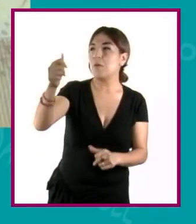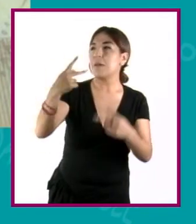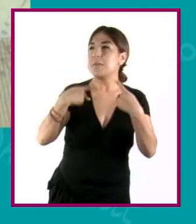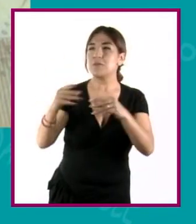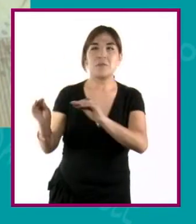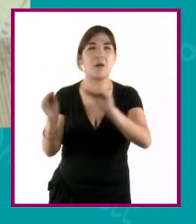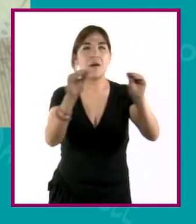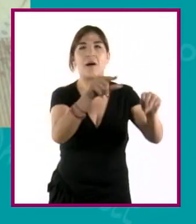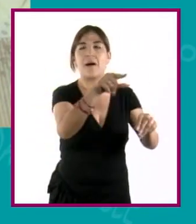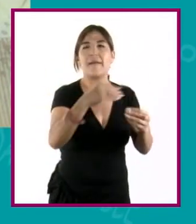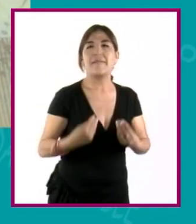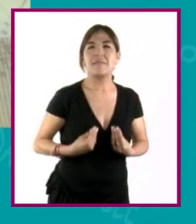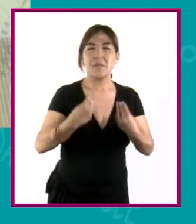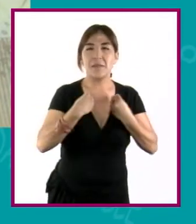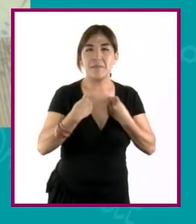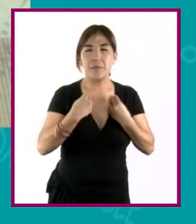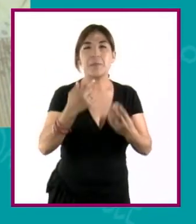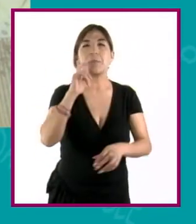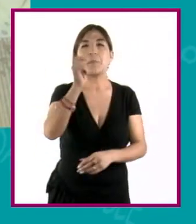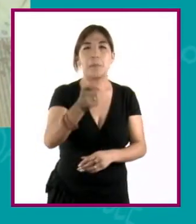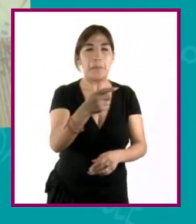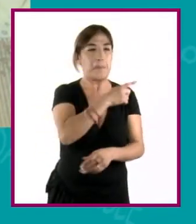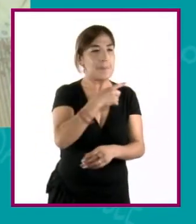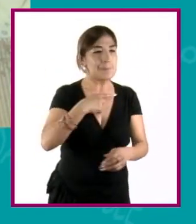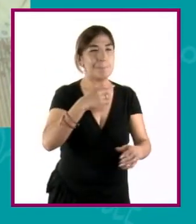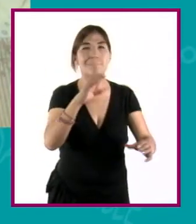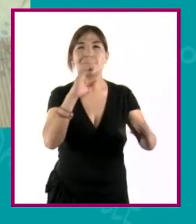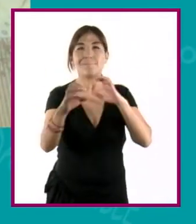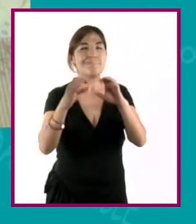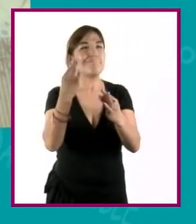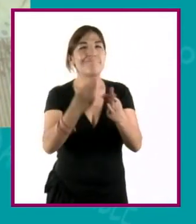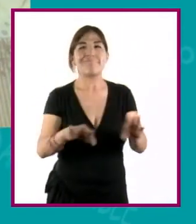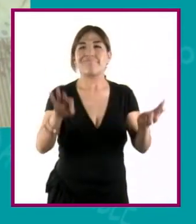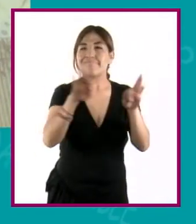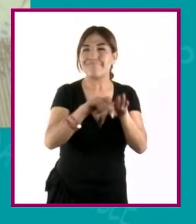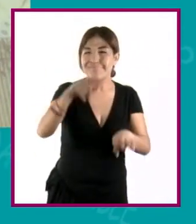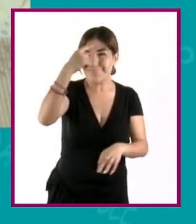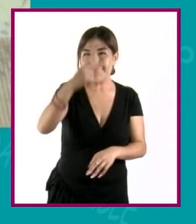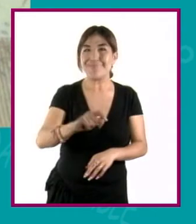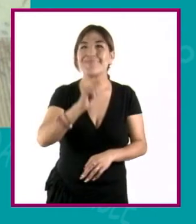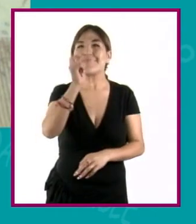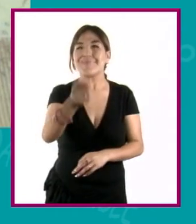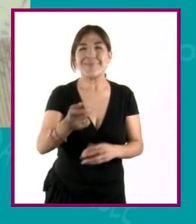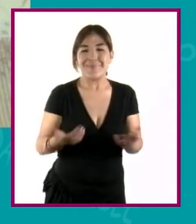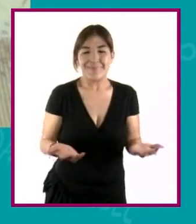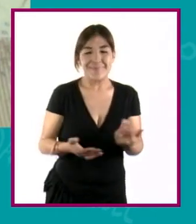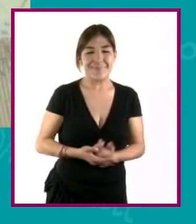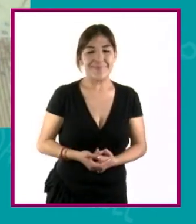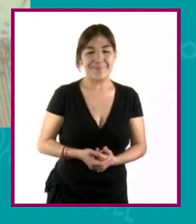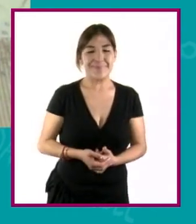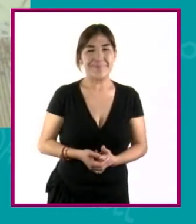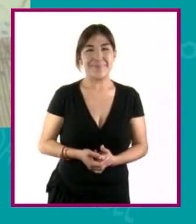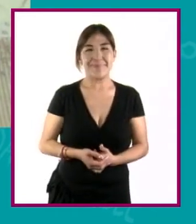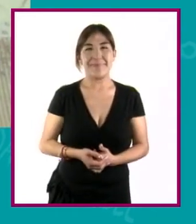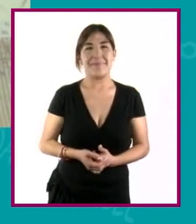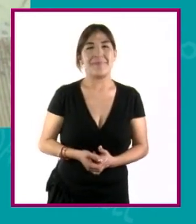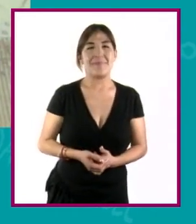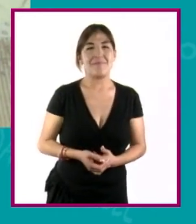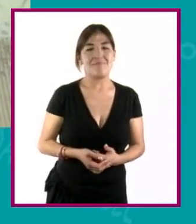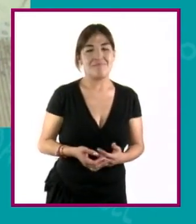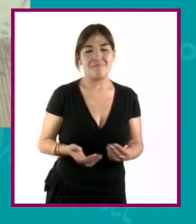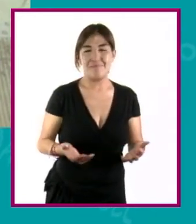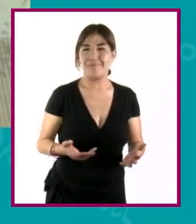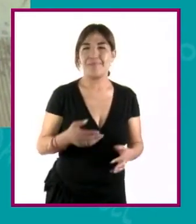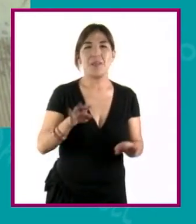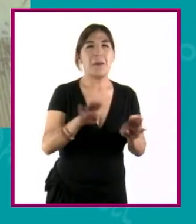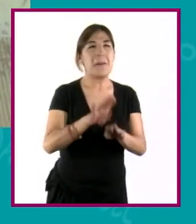pensar que la interlocución y la comunicación va a ser fundamental como para poder hacer que esa determinación